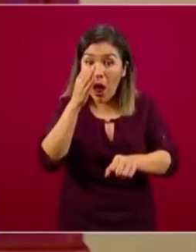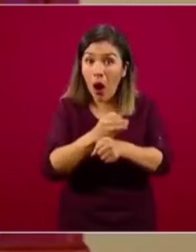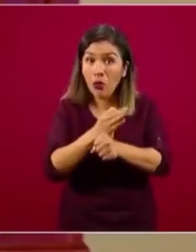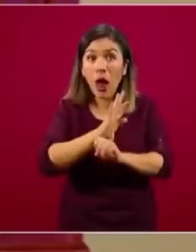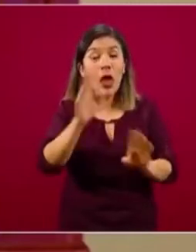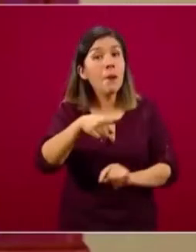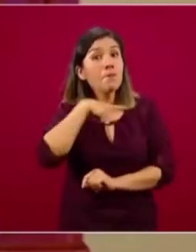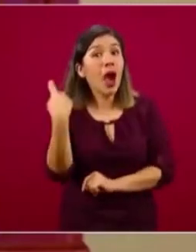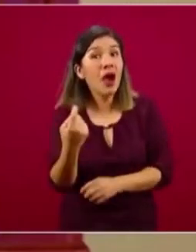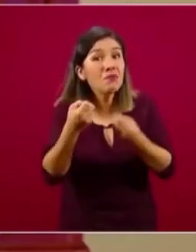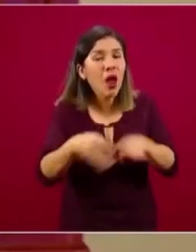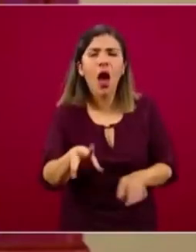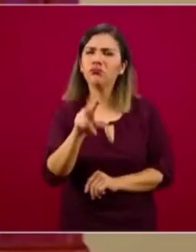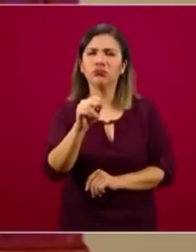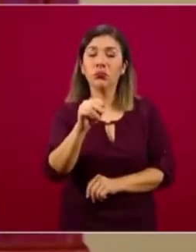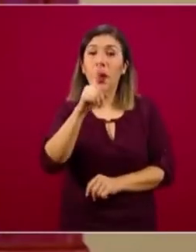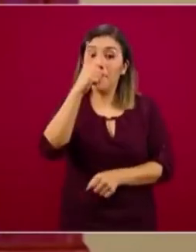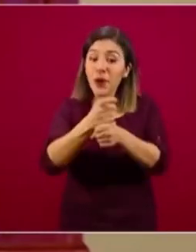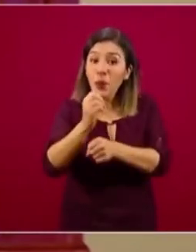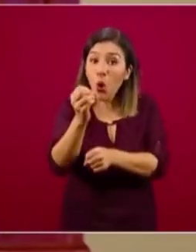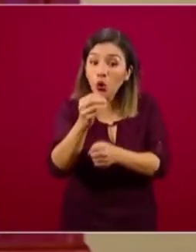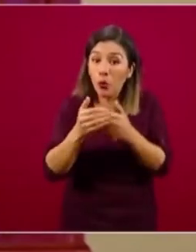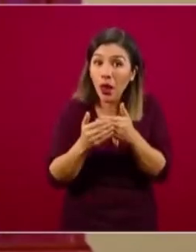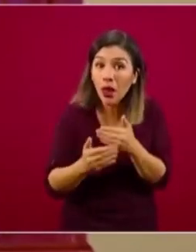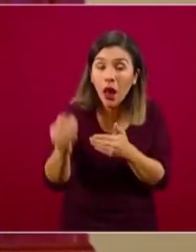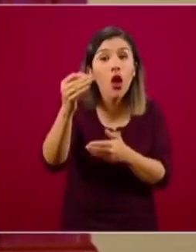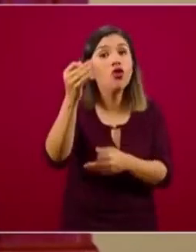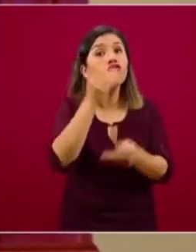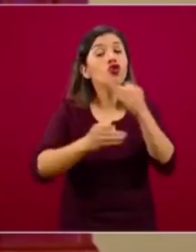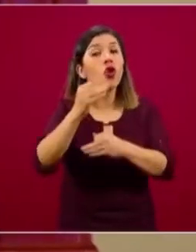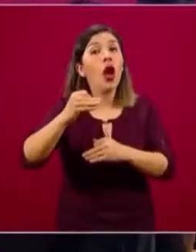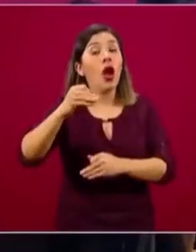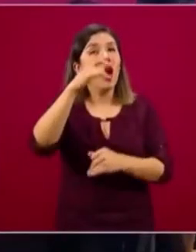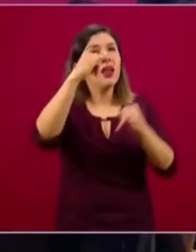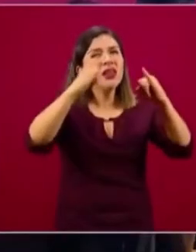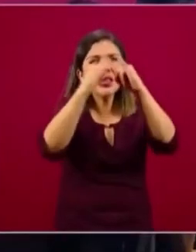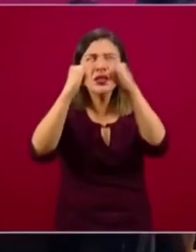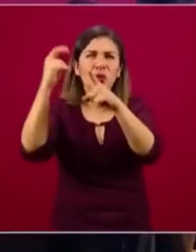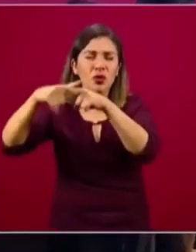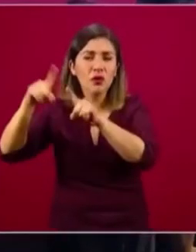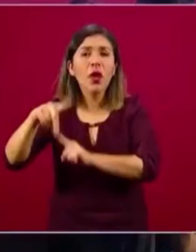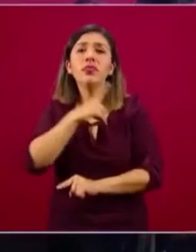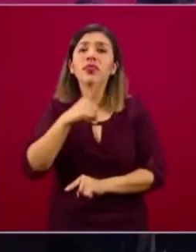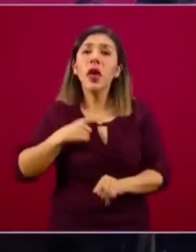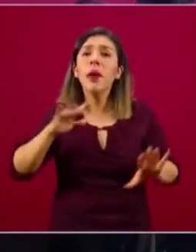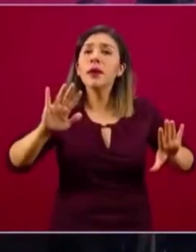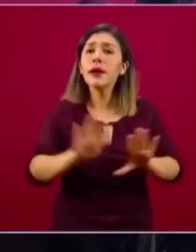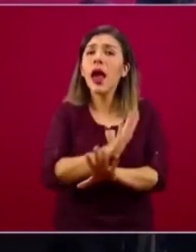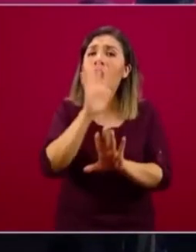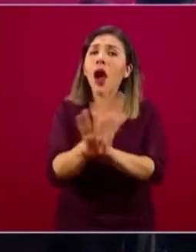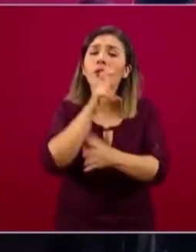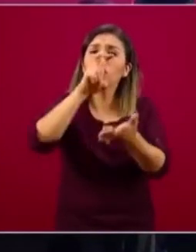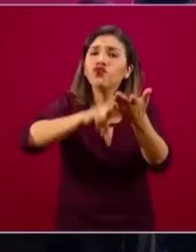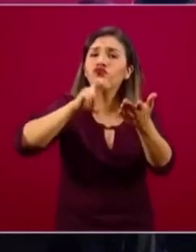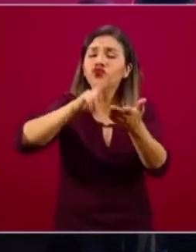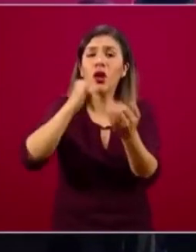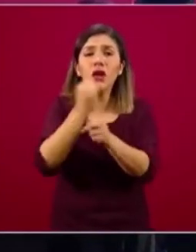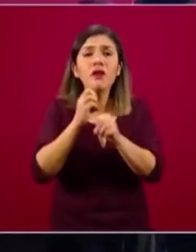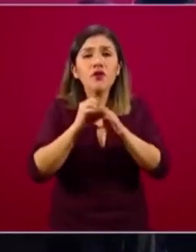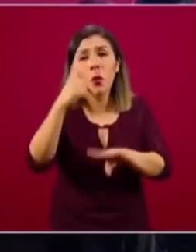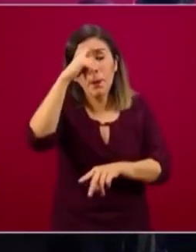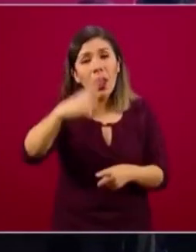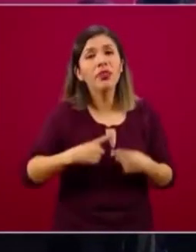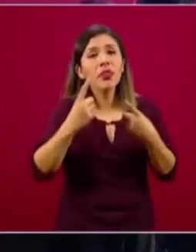octubre la obligación de todas las dependencias es mantener actualizada esta información para garantizar que sea del mayor uso en